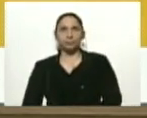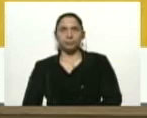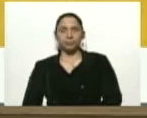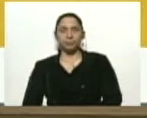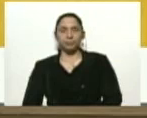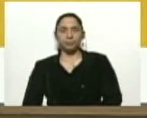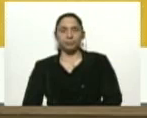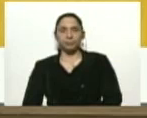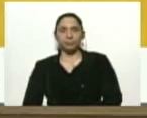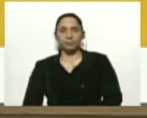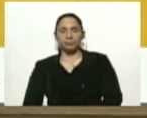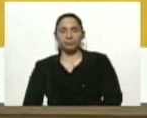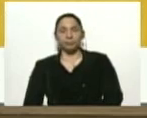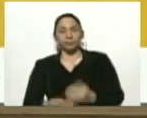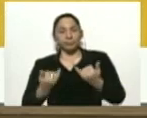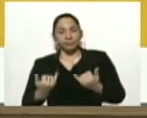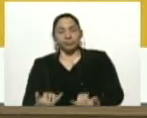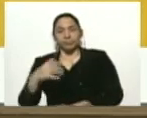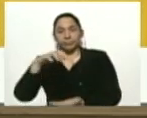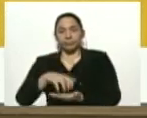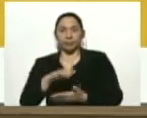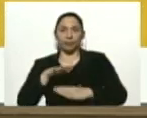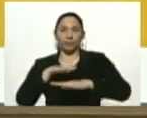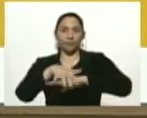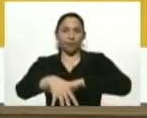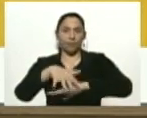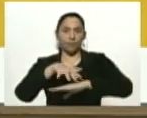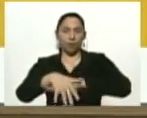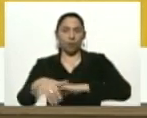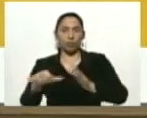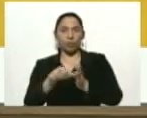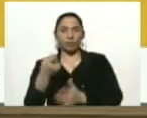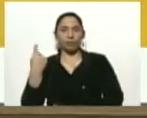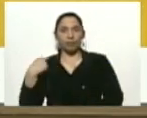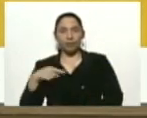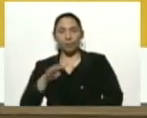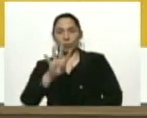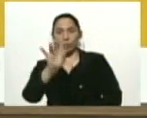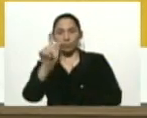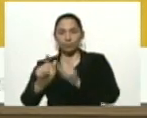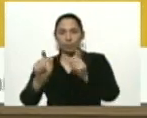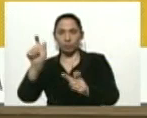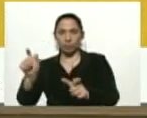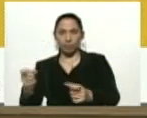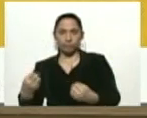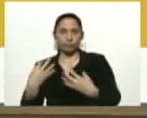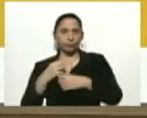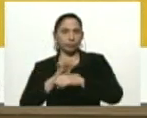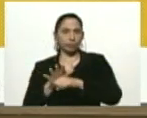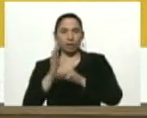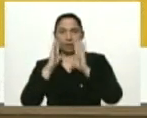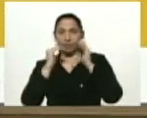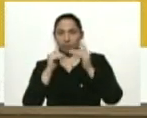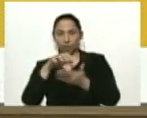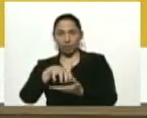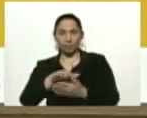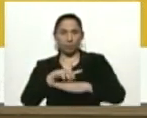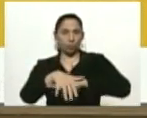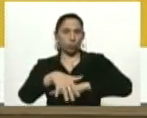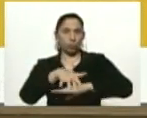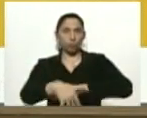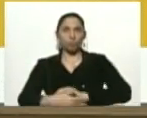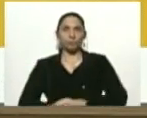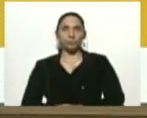Luego nos vamos al estado del Tamacuro, donde tenemos cuatro casos. Atención, estado del